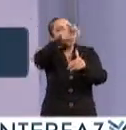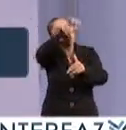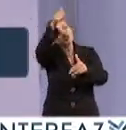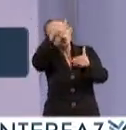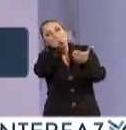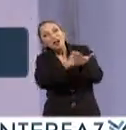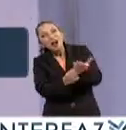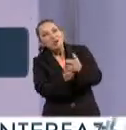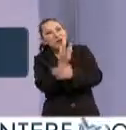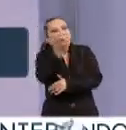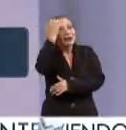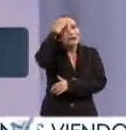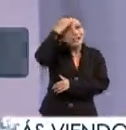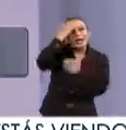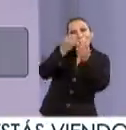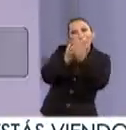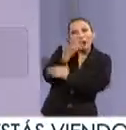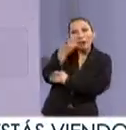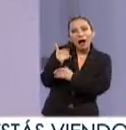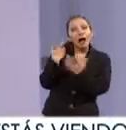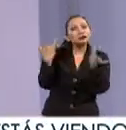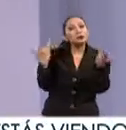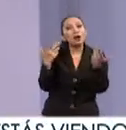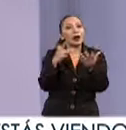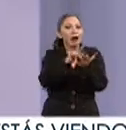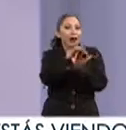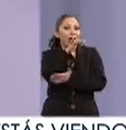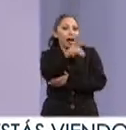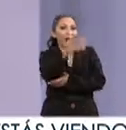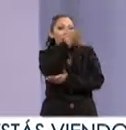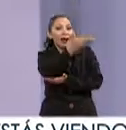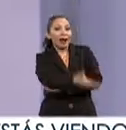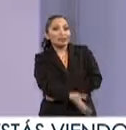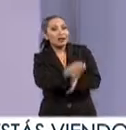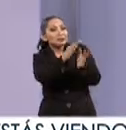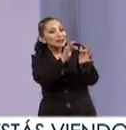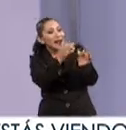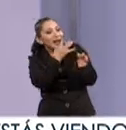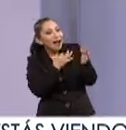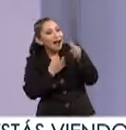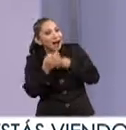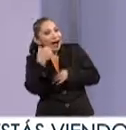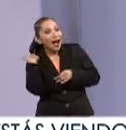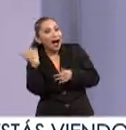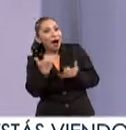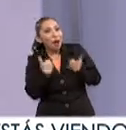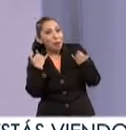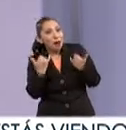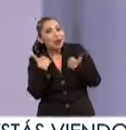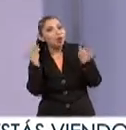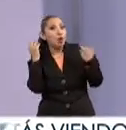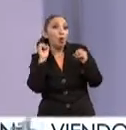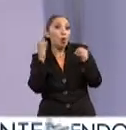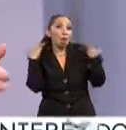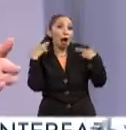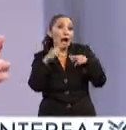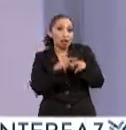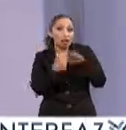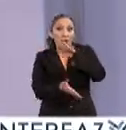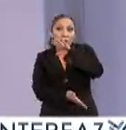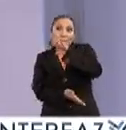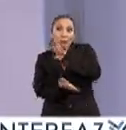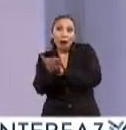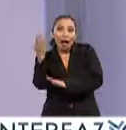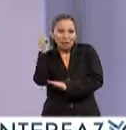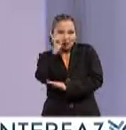nuevo, una nueva experiencia y lo hacemos gracias a lo que nos cuentan estudiantes y académicos que han tenido la oportunidad de realizar